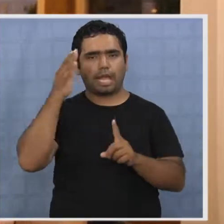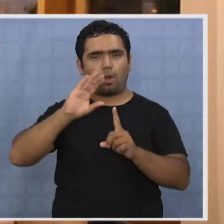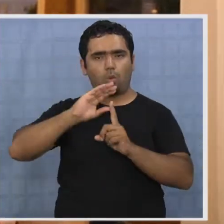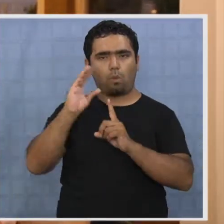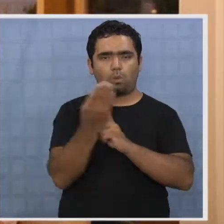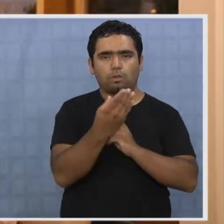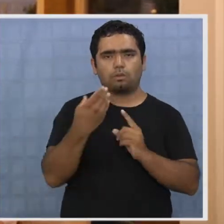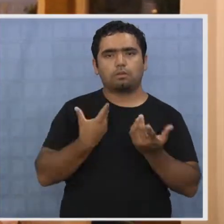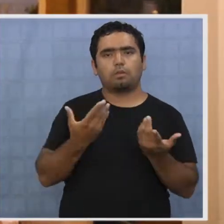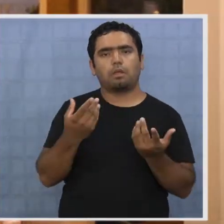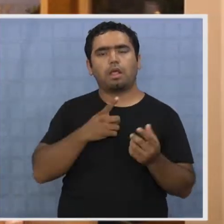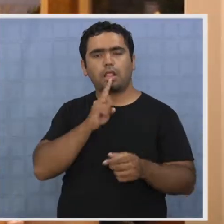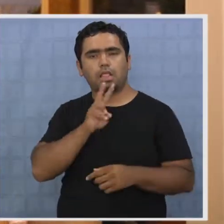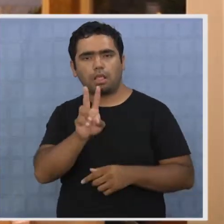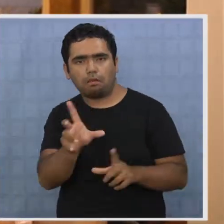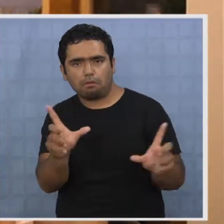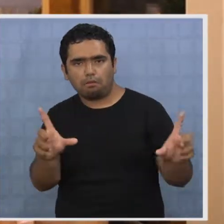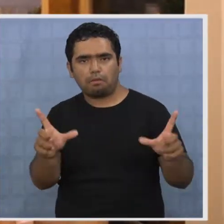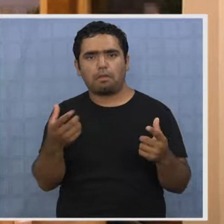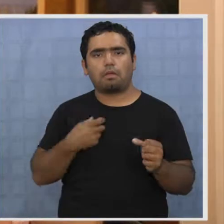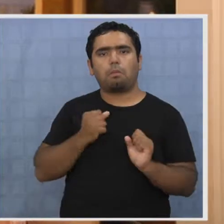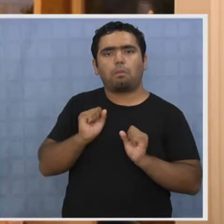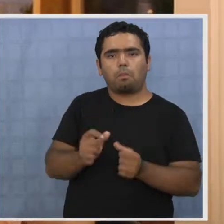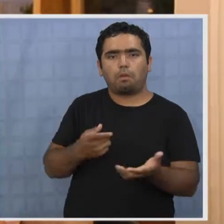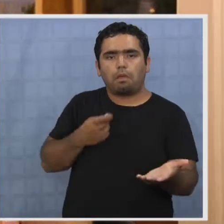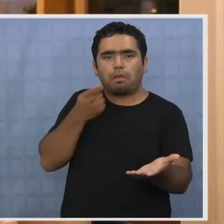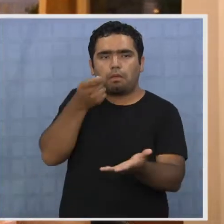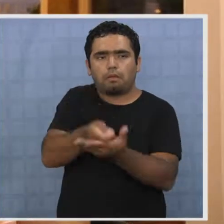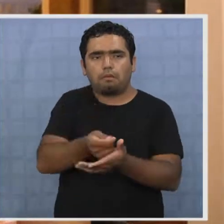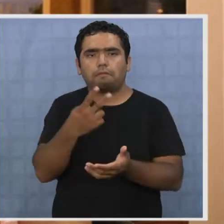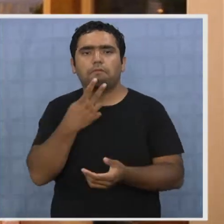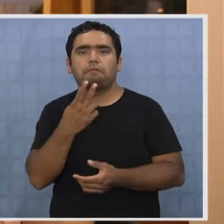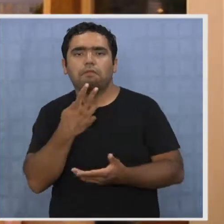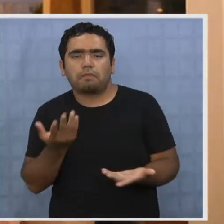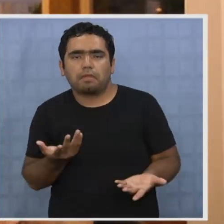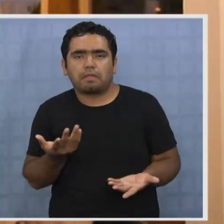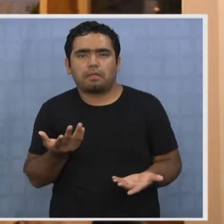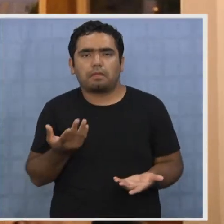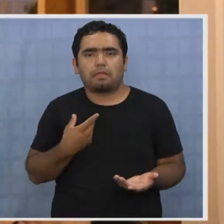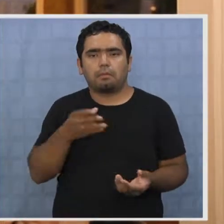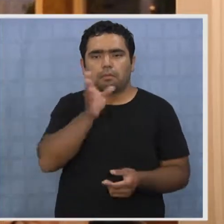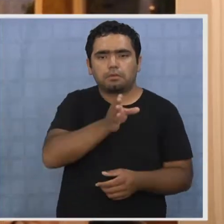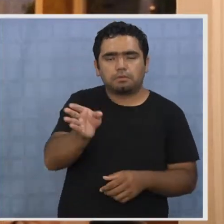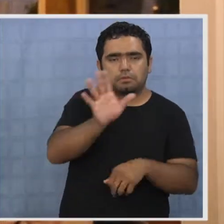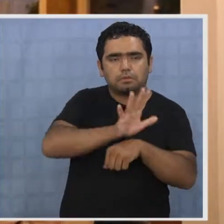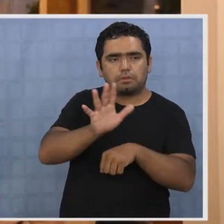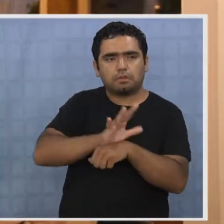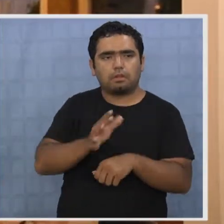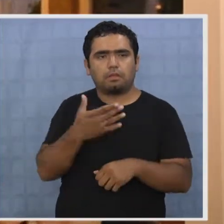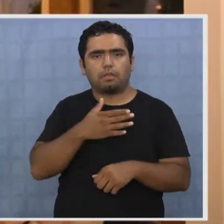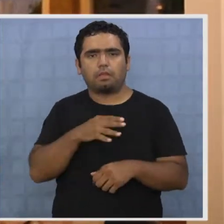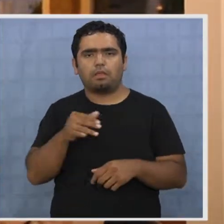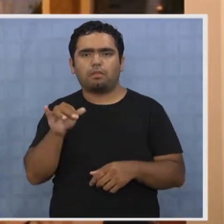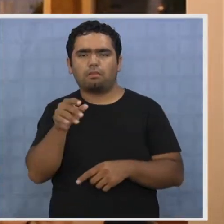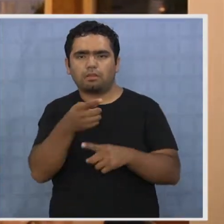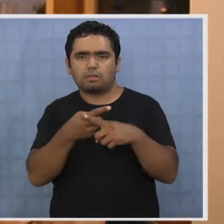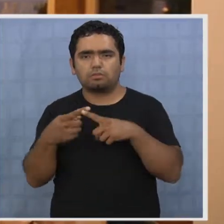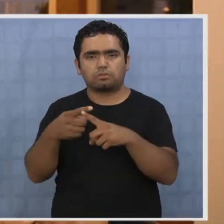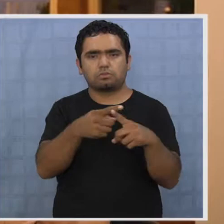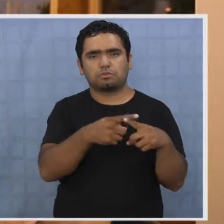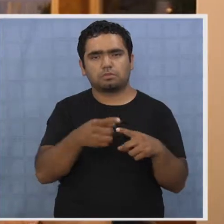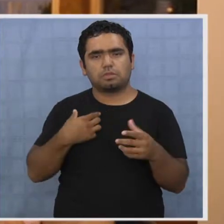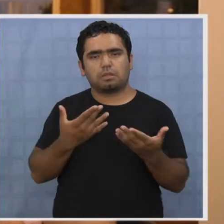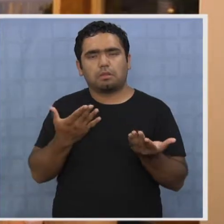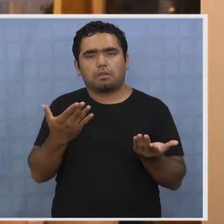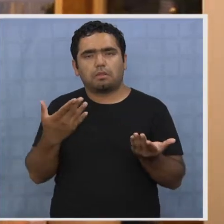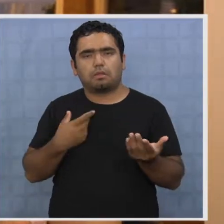que las compañías se financien, que los doctores puedan vivir dignamente, que no mueran en el margen social, que